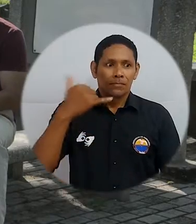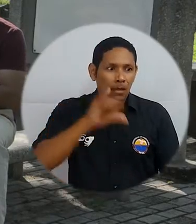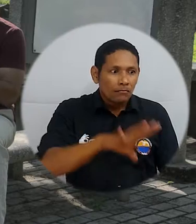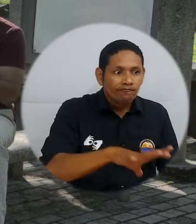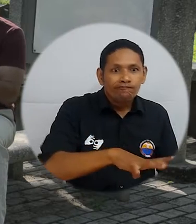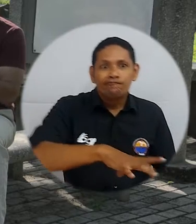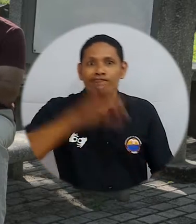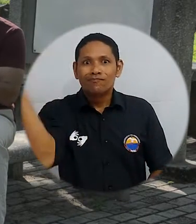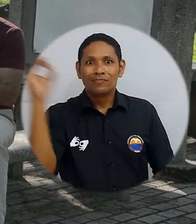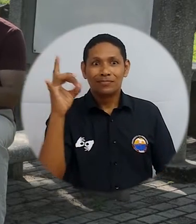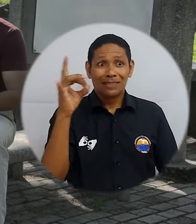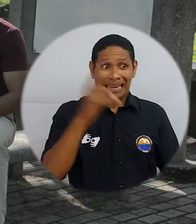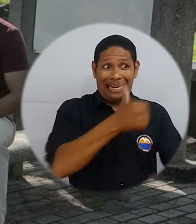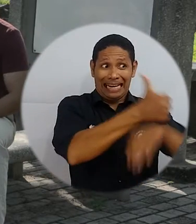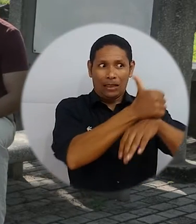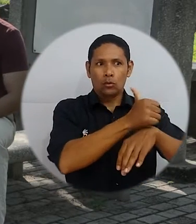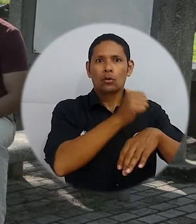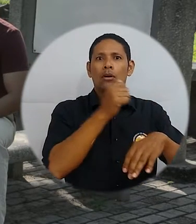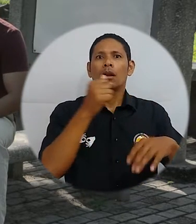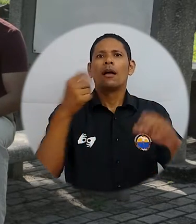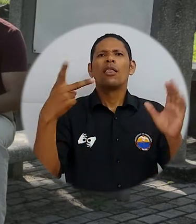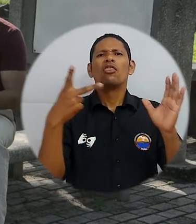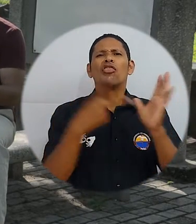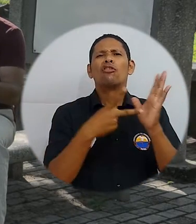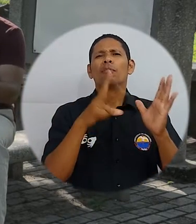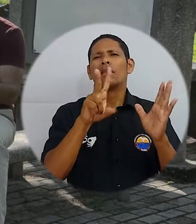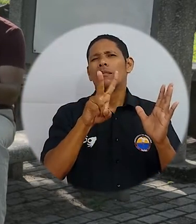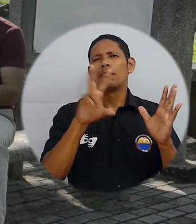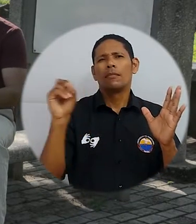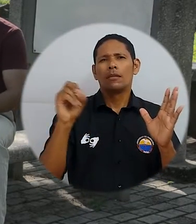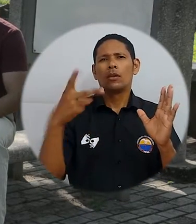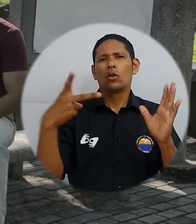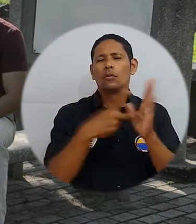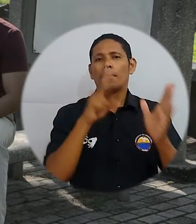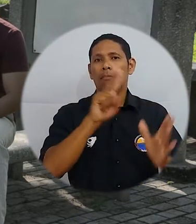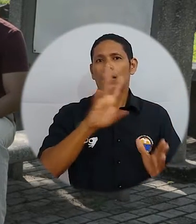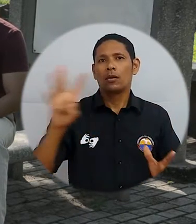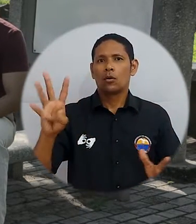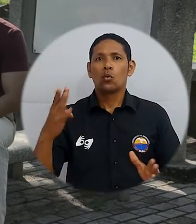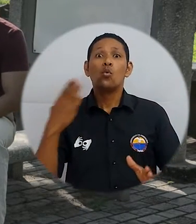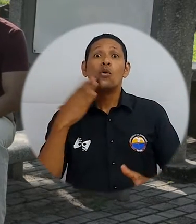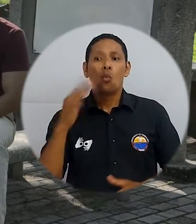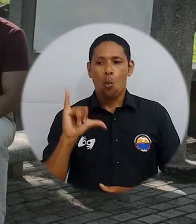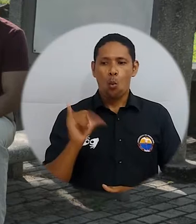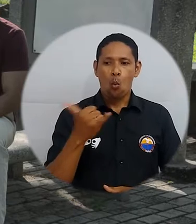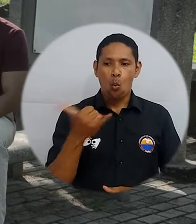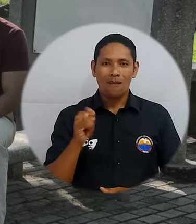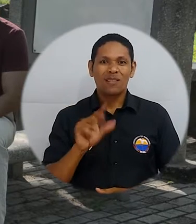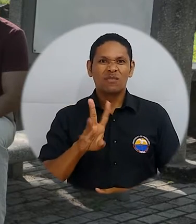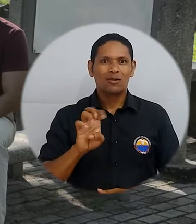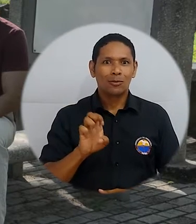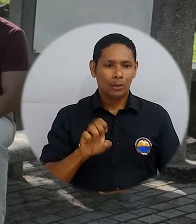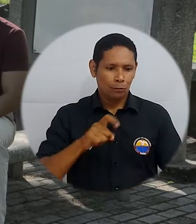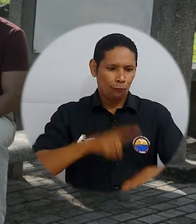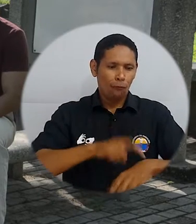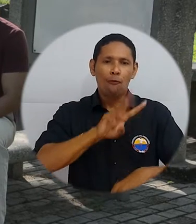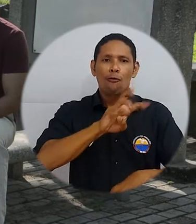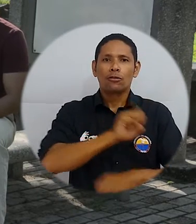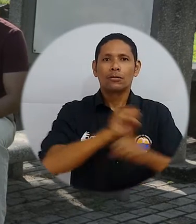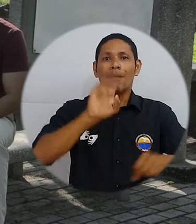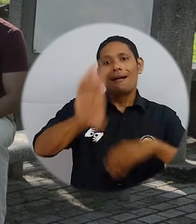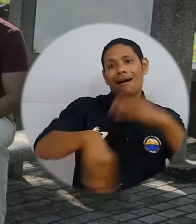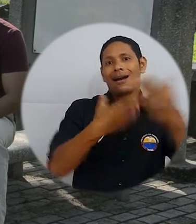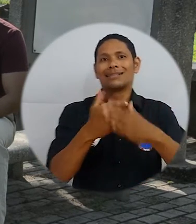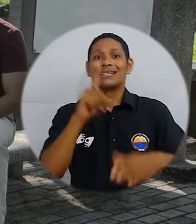La consulta para Rector 2020-2024 se llevará a cabo este jueves 29 de octubre de 8 de la mañana a 6 de la tarde